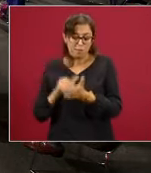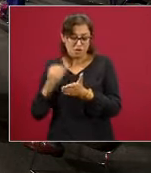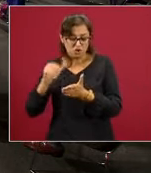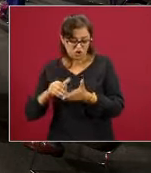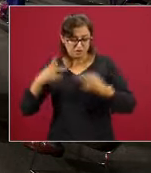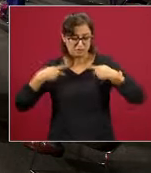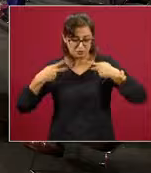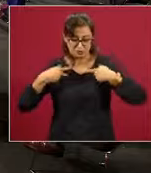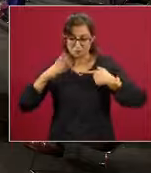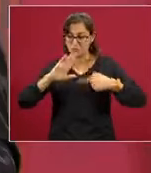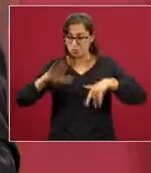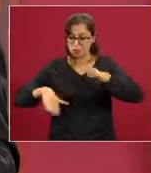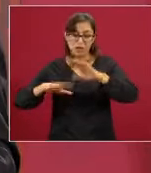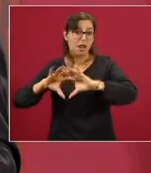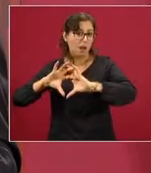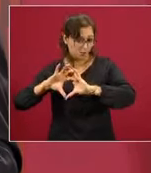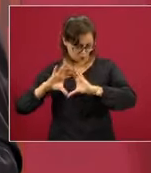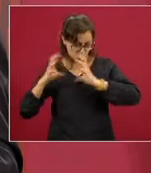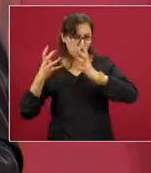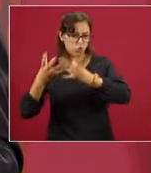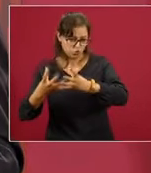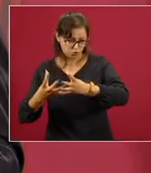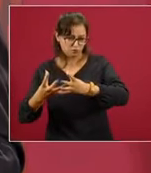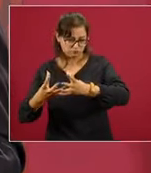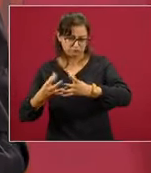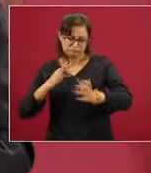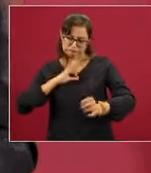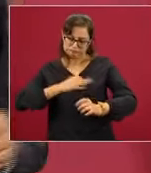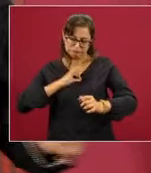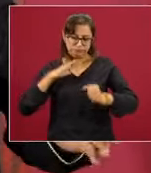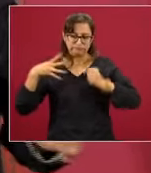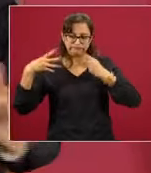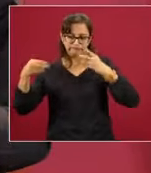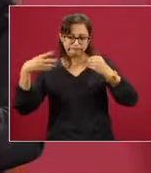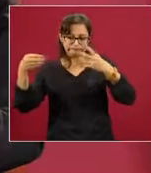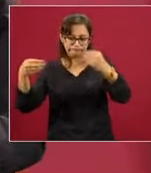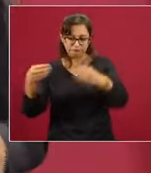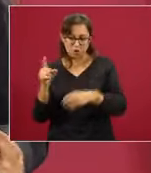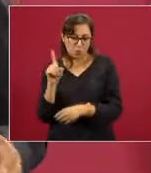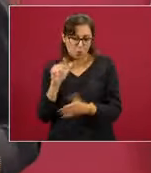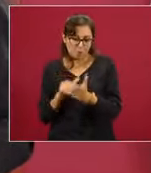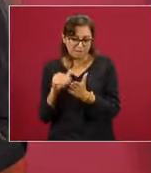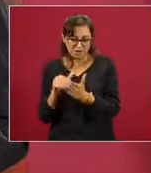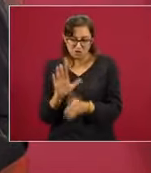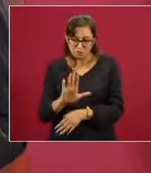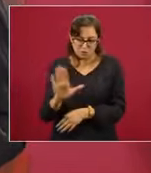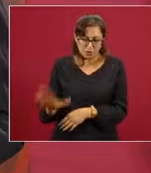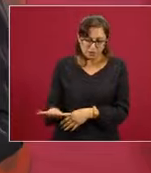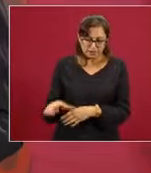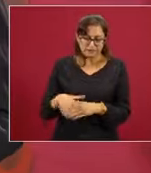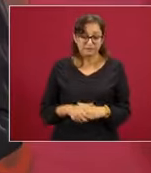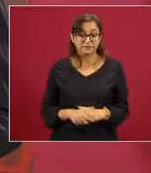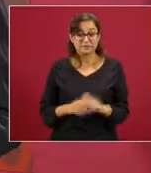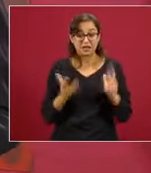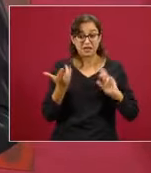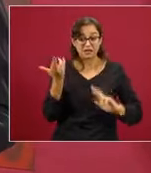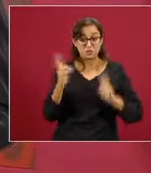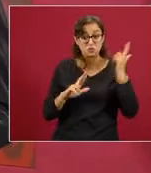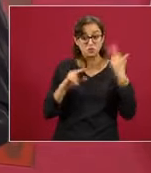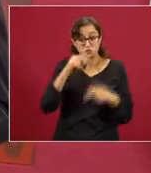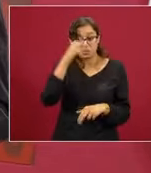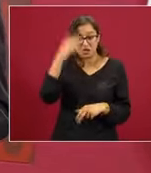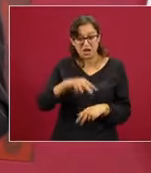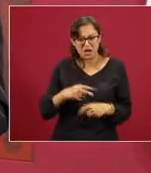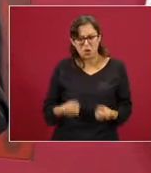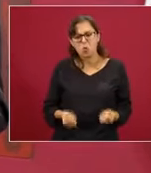de personas, un poco más, o se acaba de llegar a un millón. La revolución mexicana